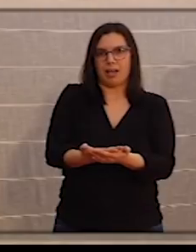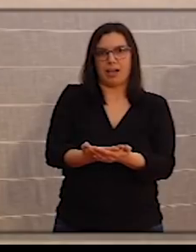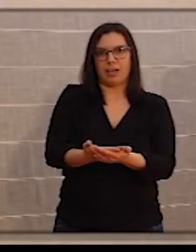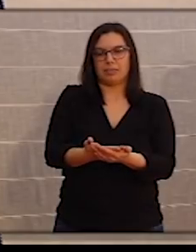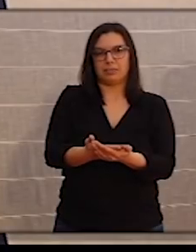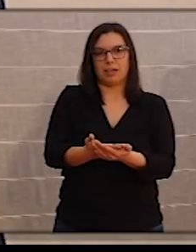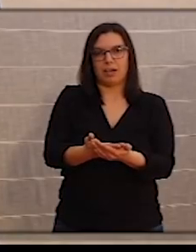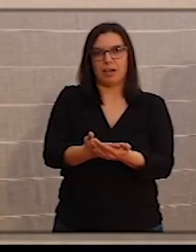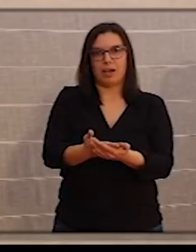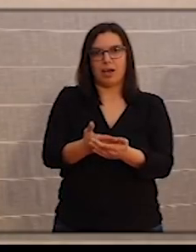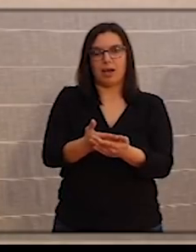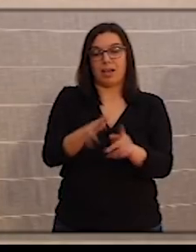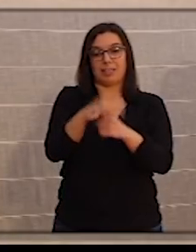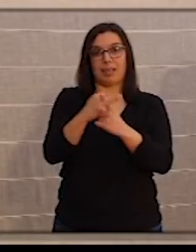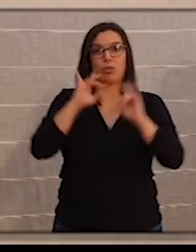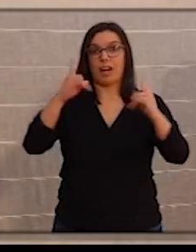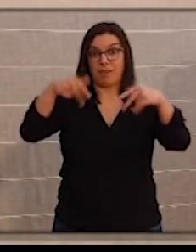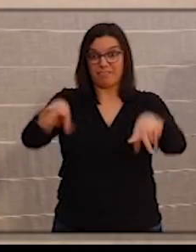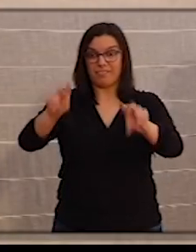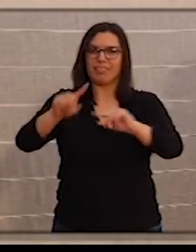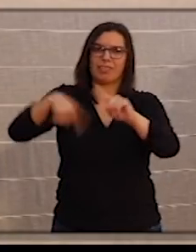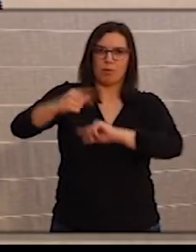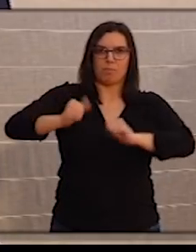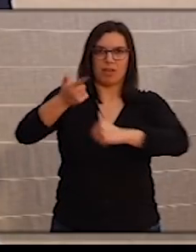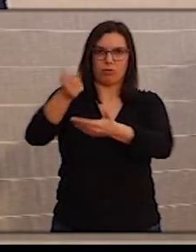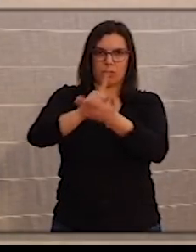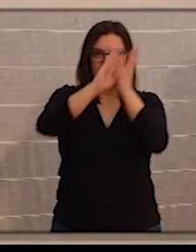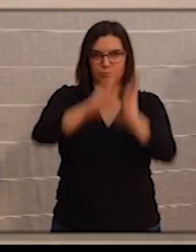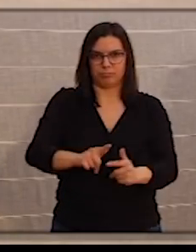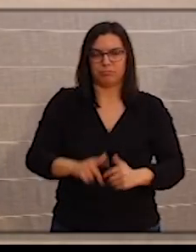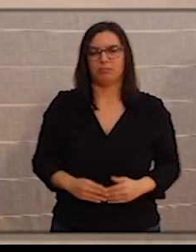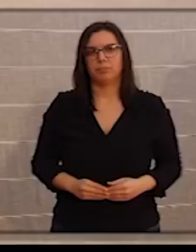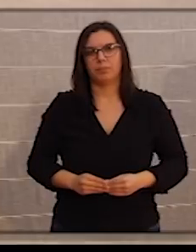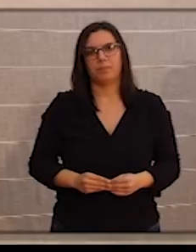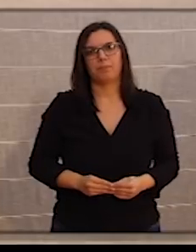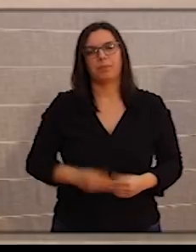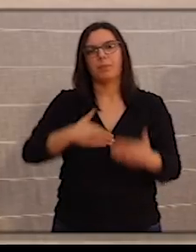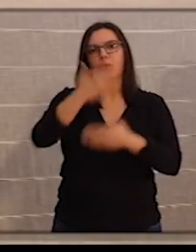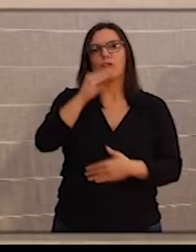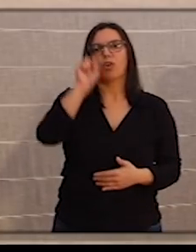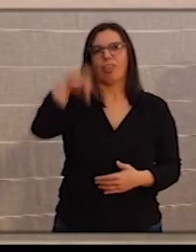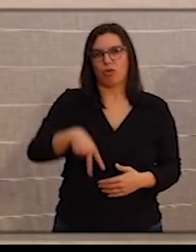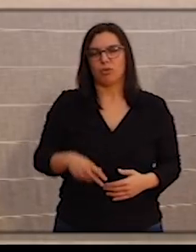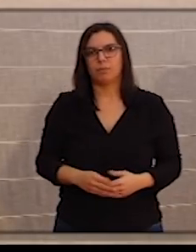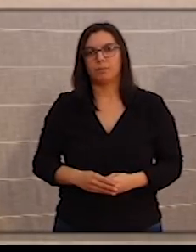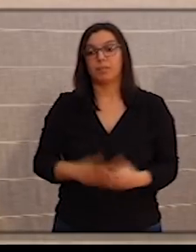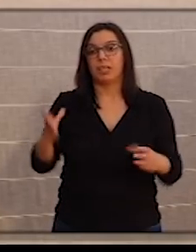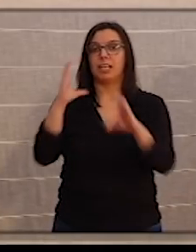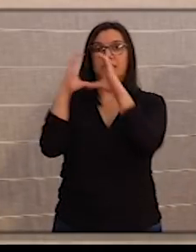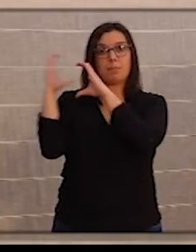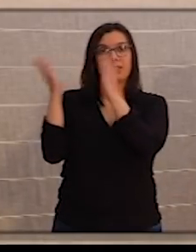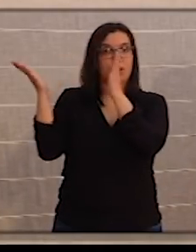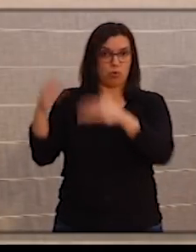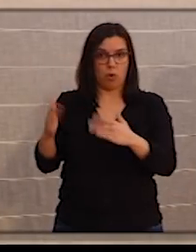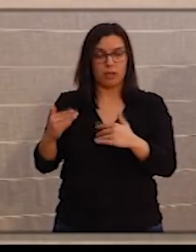el propio estado de alarma. Raúl Mata, La Razón. Como no va a haber Semana Santa, se han